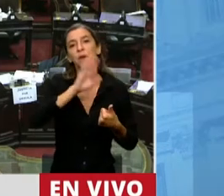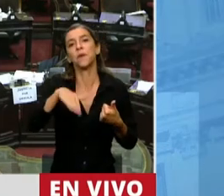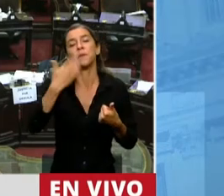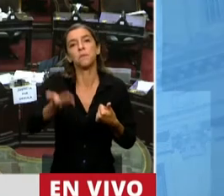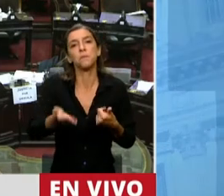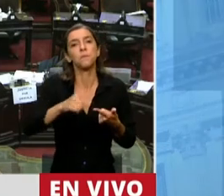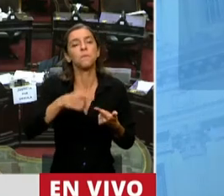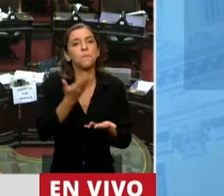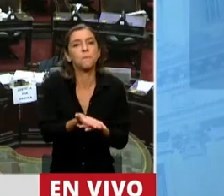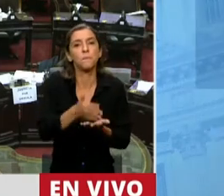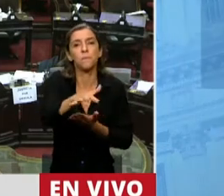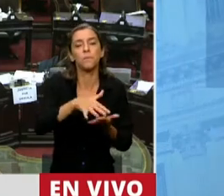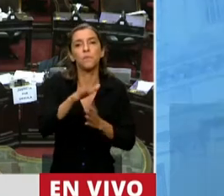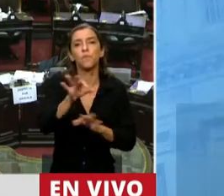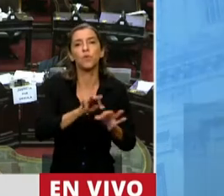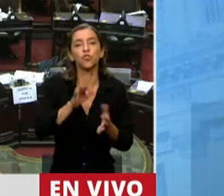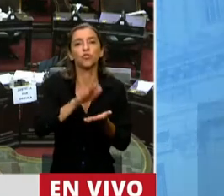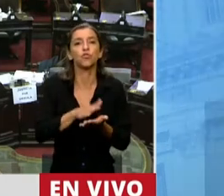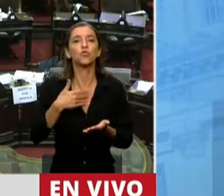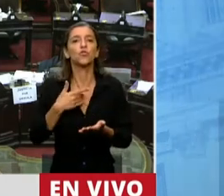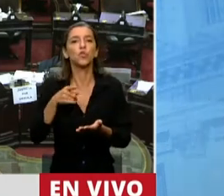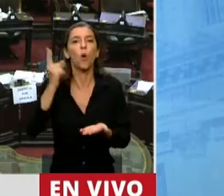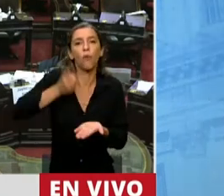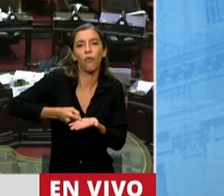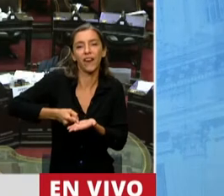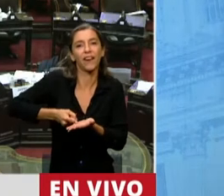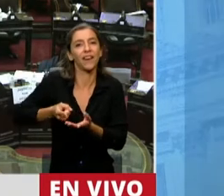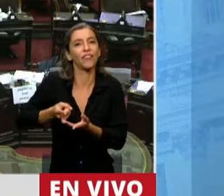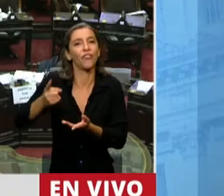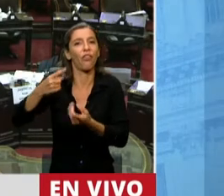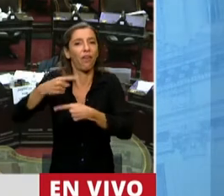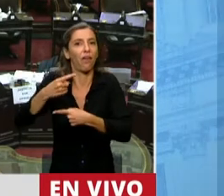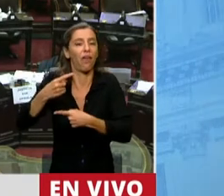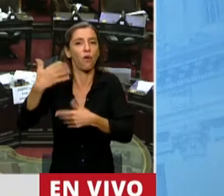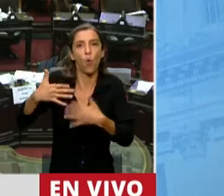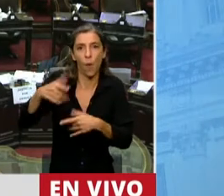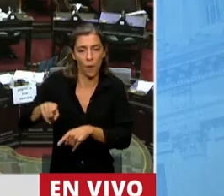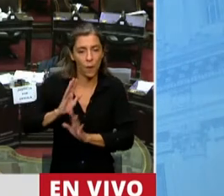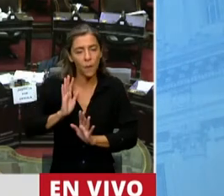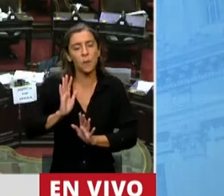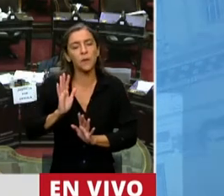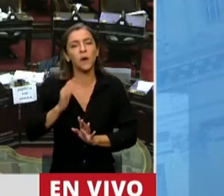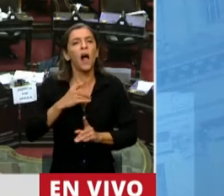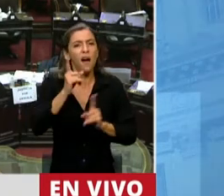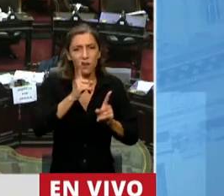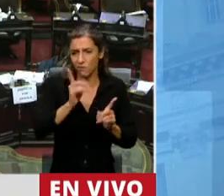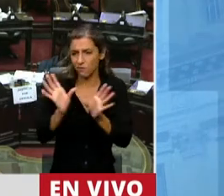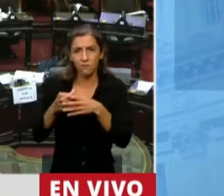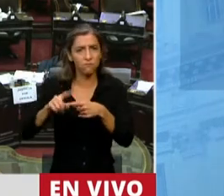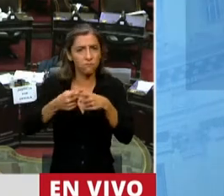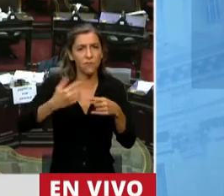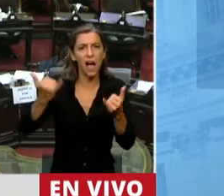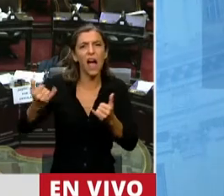para adecuar la ley de los decretos de necesidad de urgencia. Hay un proyecto que está dando vueltas, y cada bloque creo que tiene uno presentado,